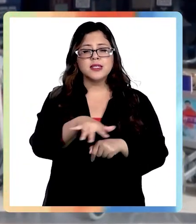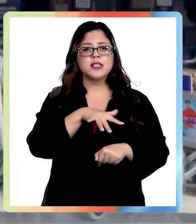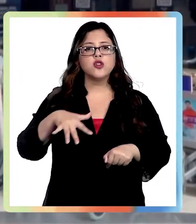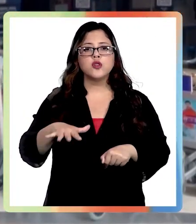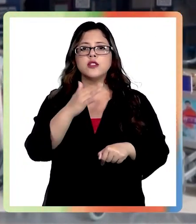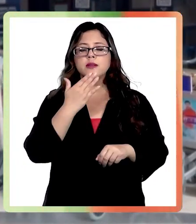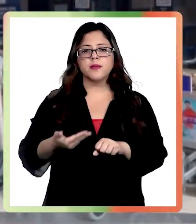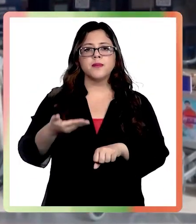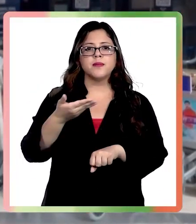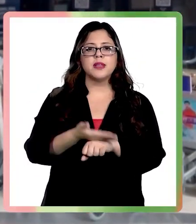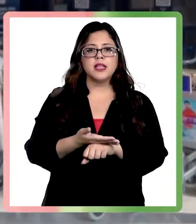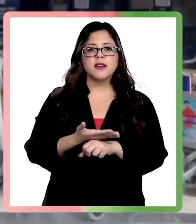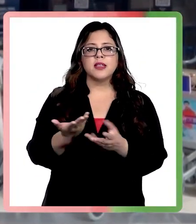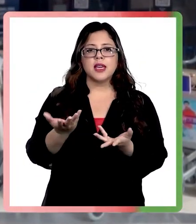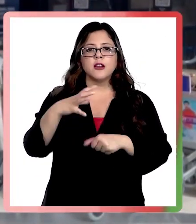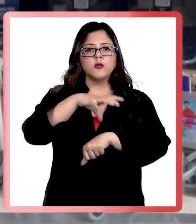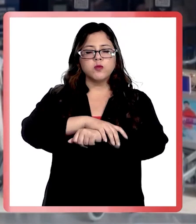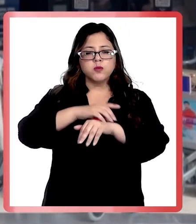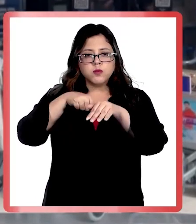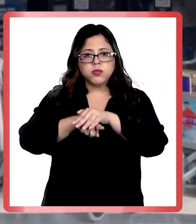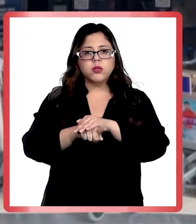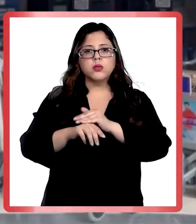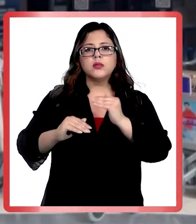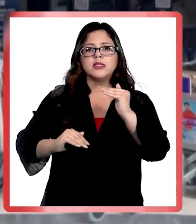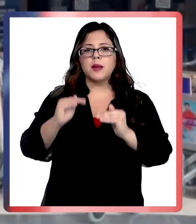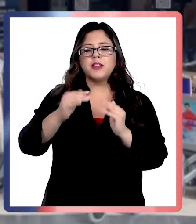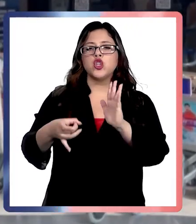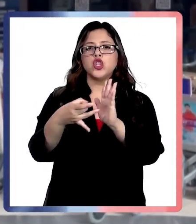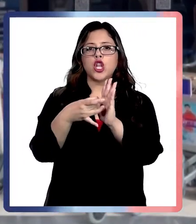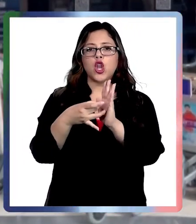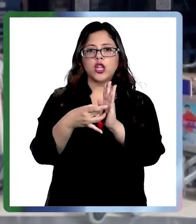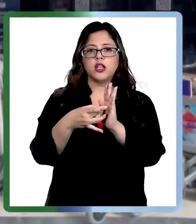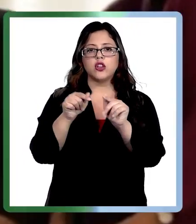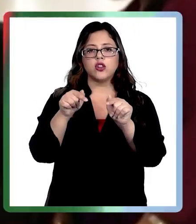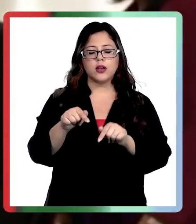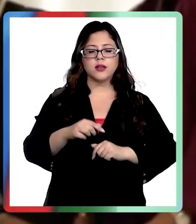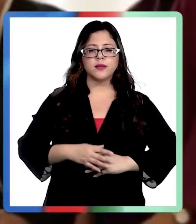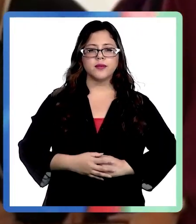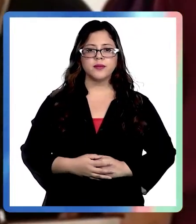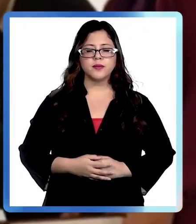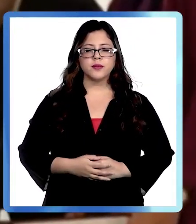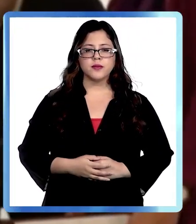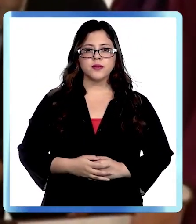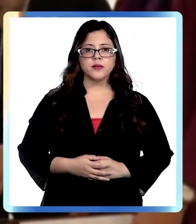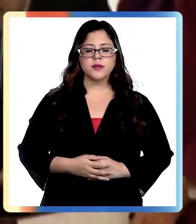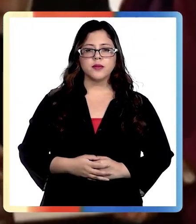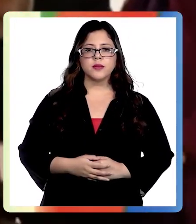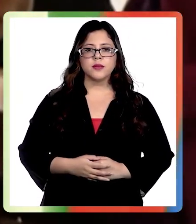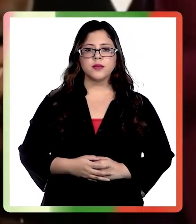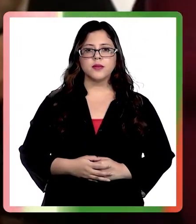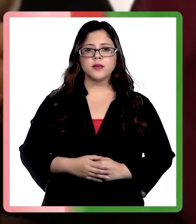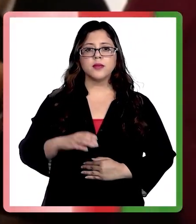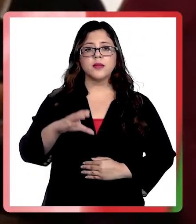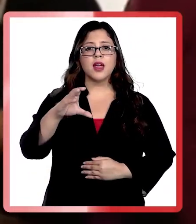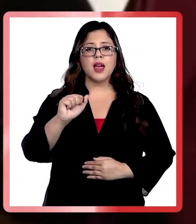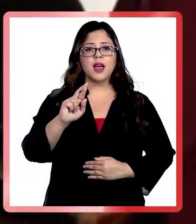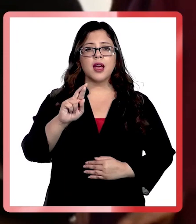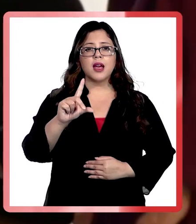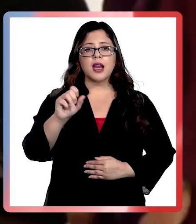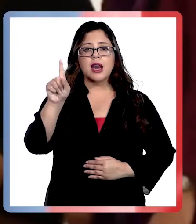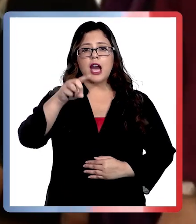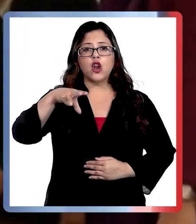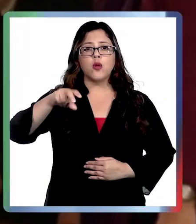también solicitar las medidas cauteleras respectivas de acuerdo a los delitos que se imputen en dicha audiencia. Por la mañana, Carlos Montes estaba en el